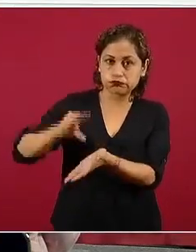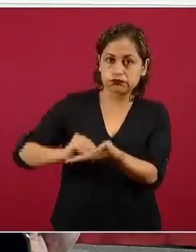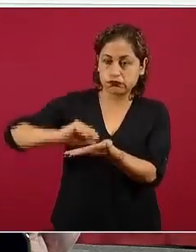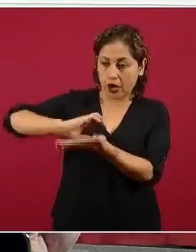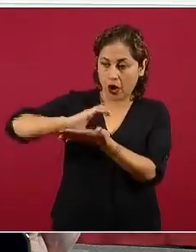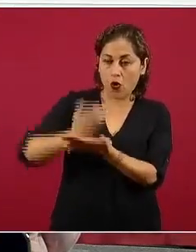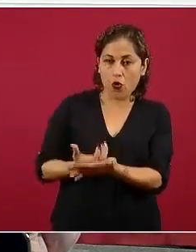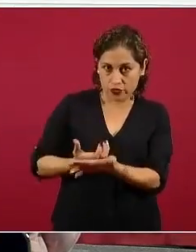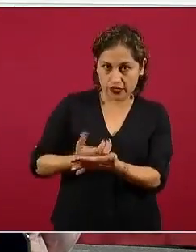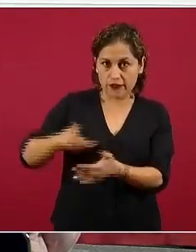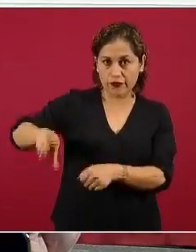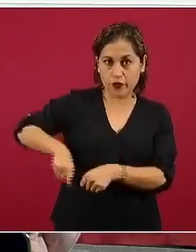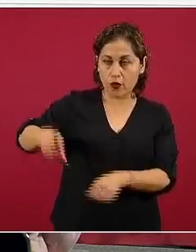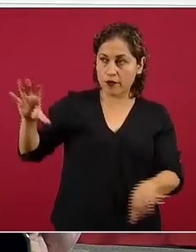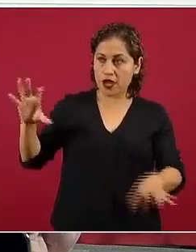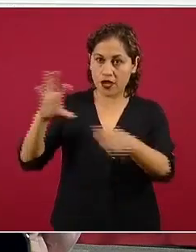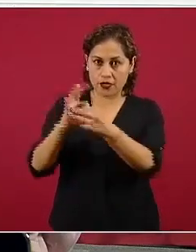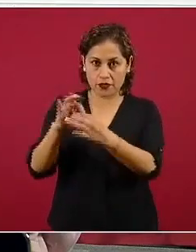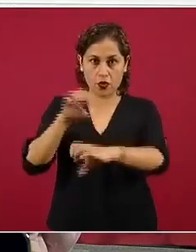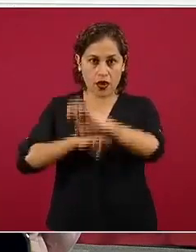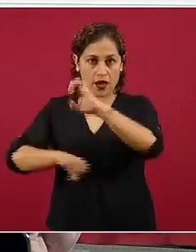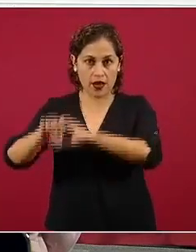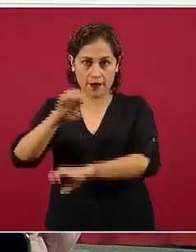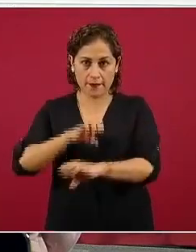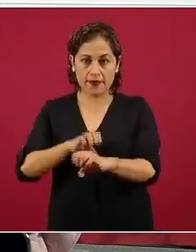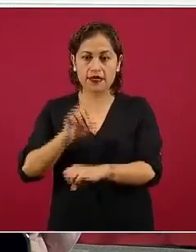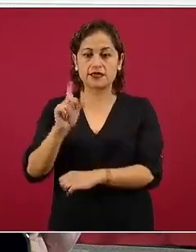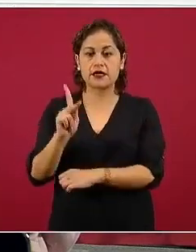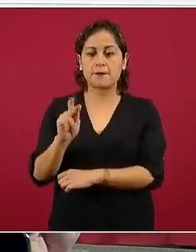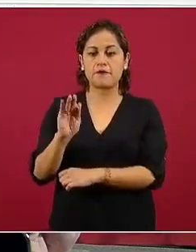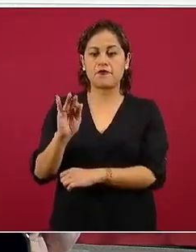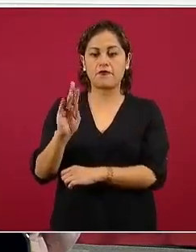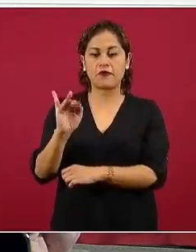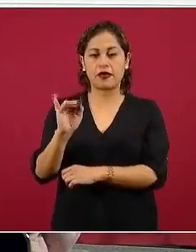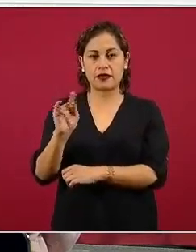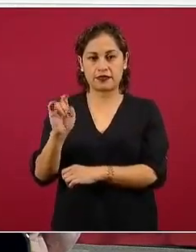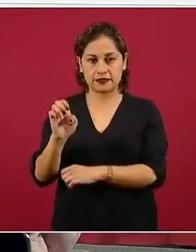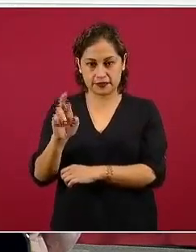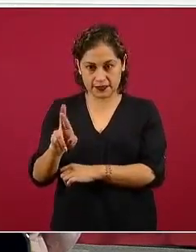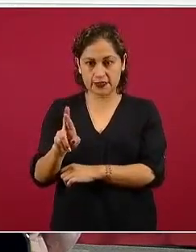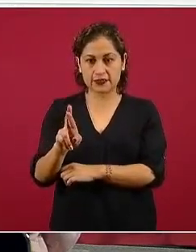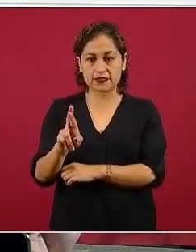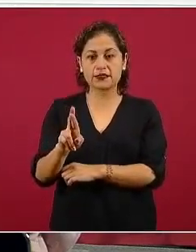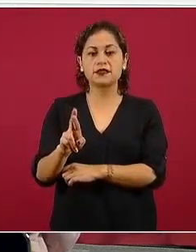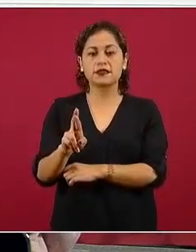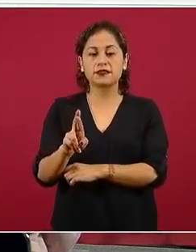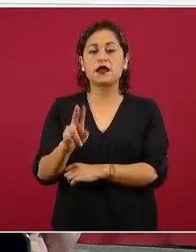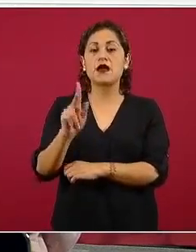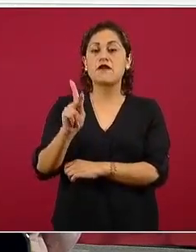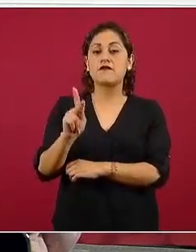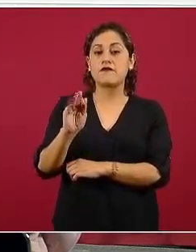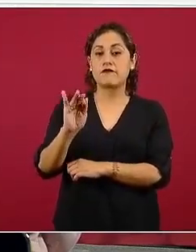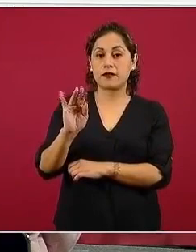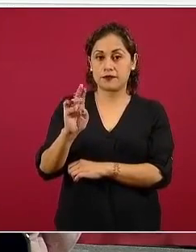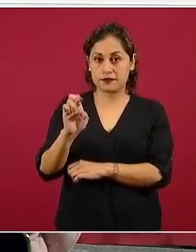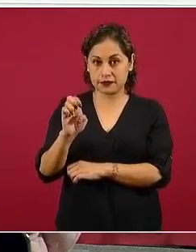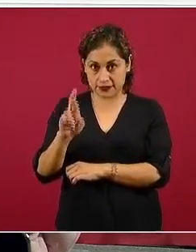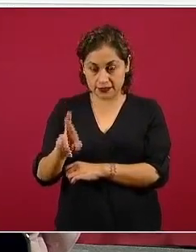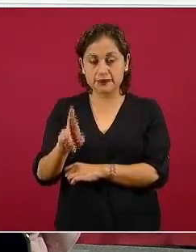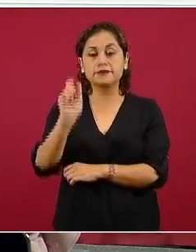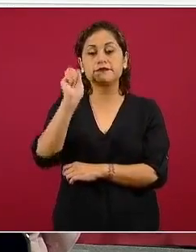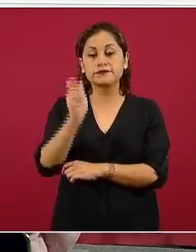proveeduría progresiva, es con Pfizer, la vacuna de Pfizer. Recuerden que es una vacuna